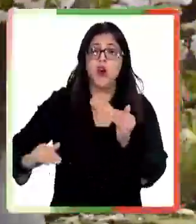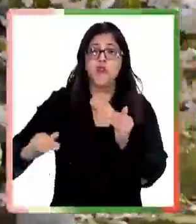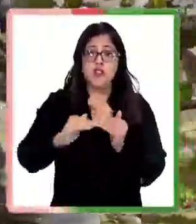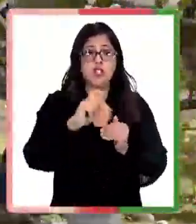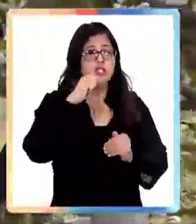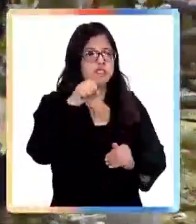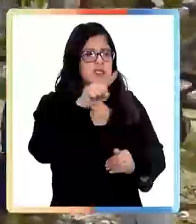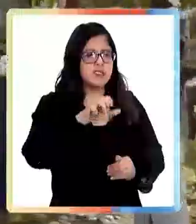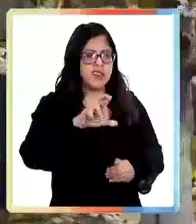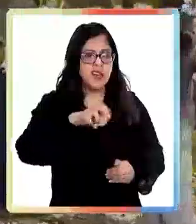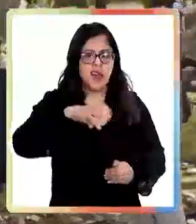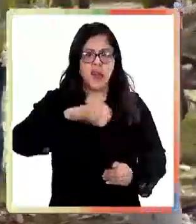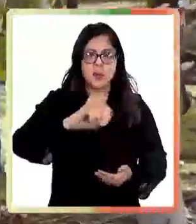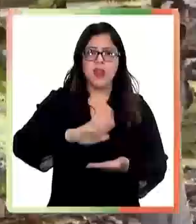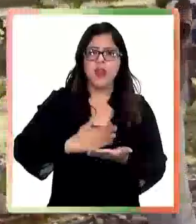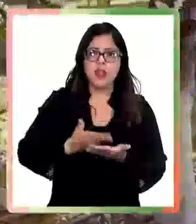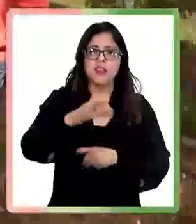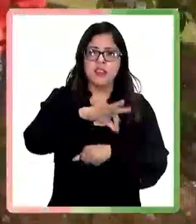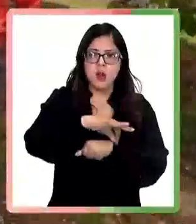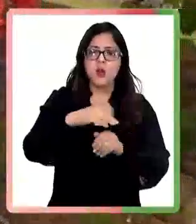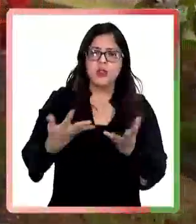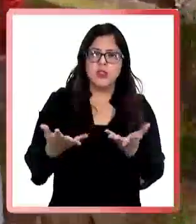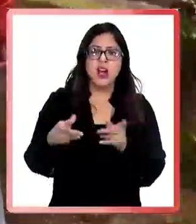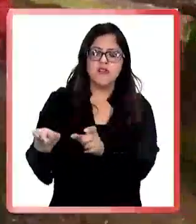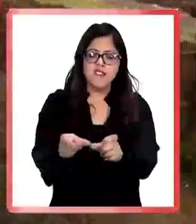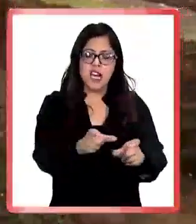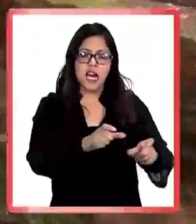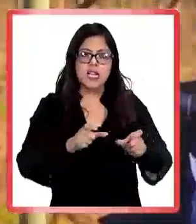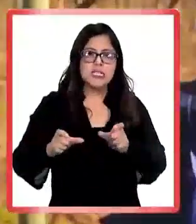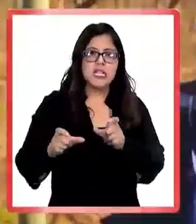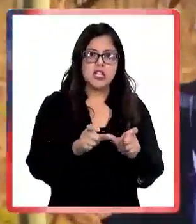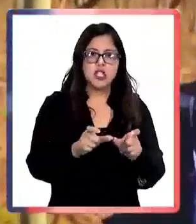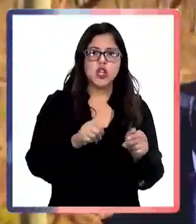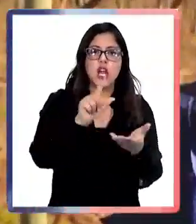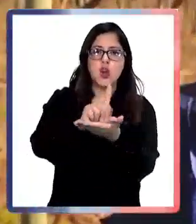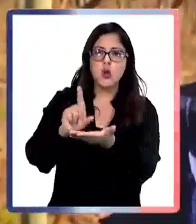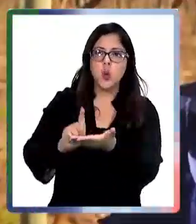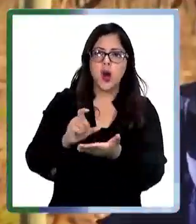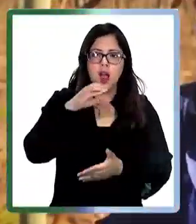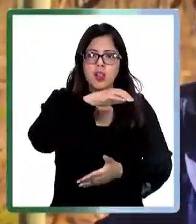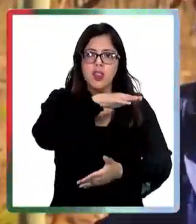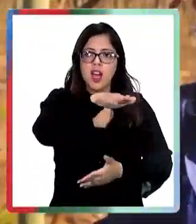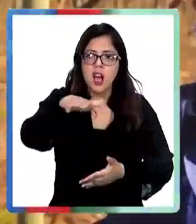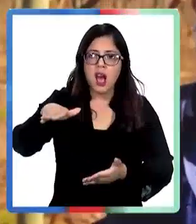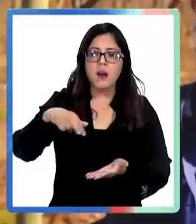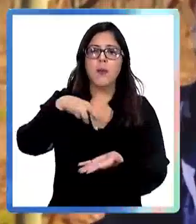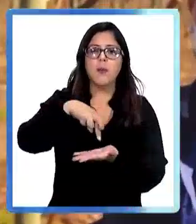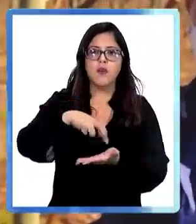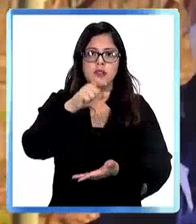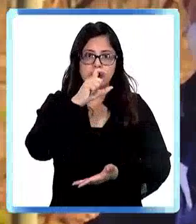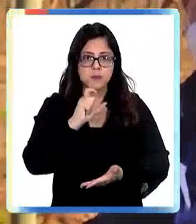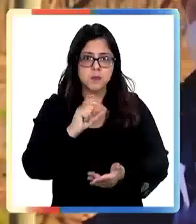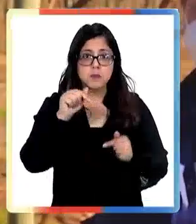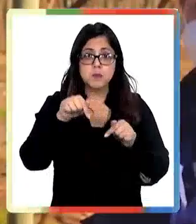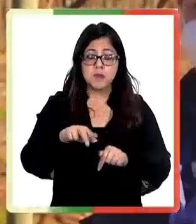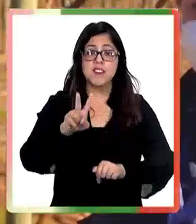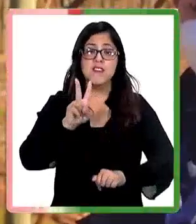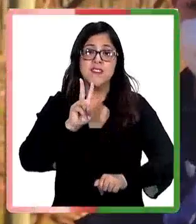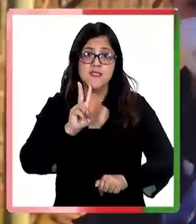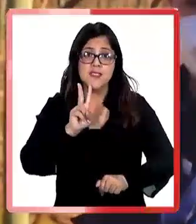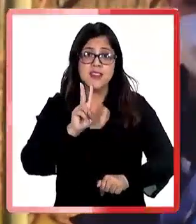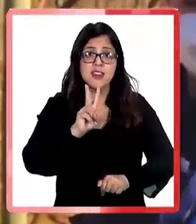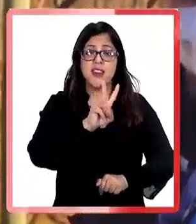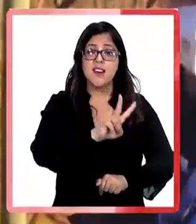Curicó, completando 28 fiscalizaciones. Hemos tenido reiteradas denuncias, obviamente, canalizadas de manera formal en nuestra